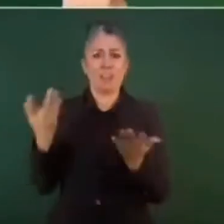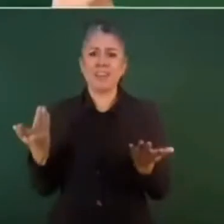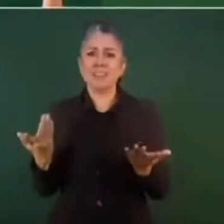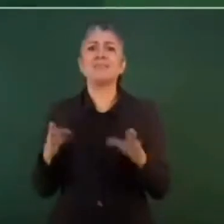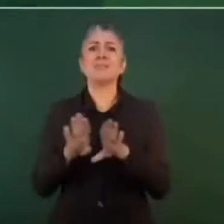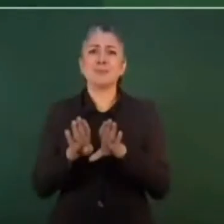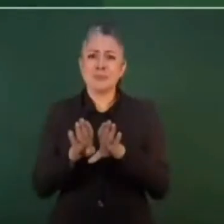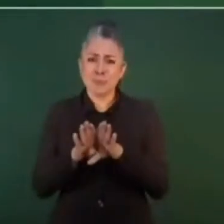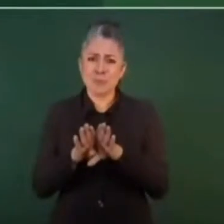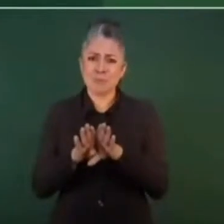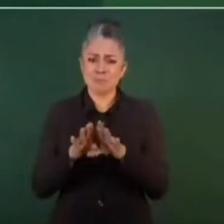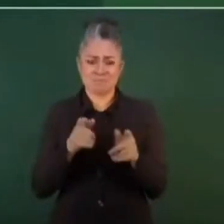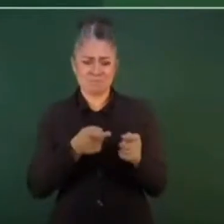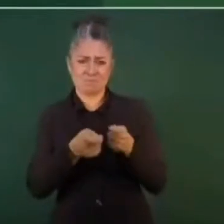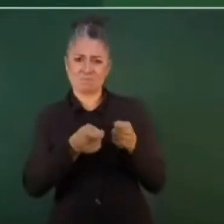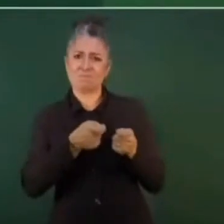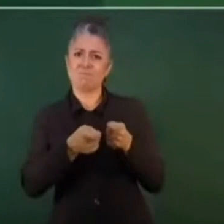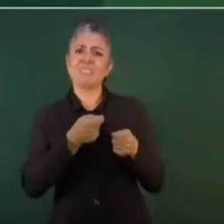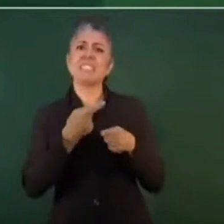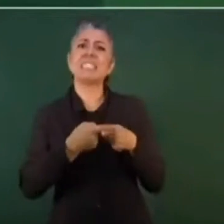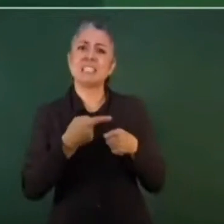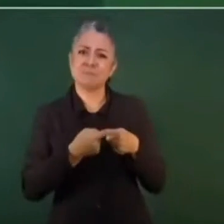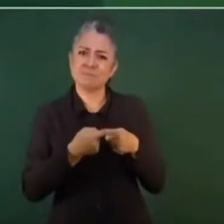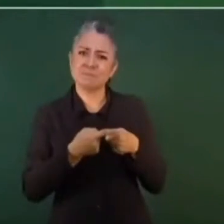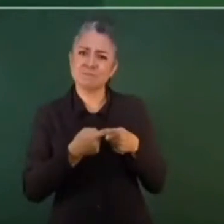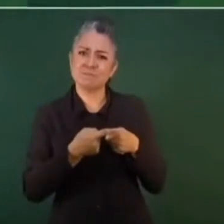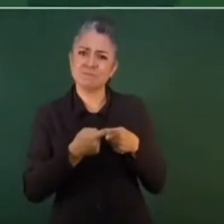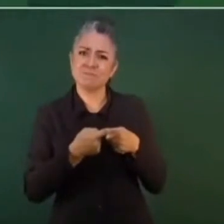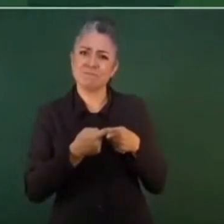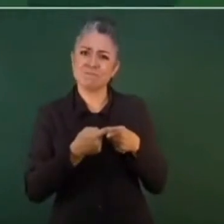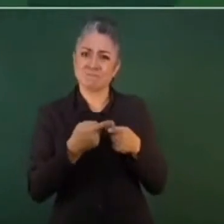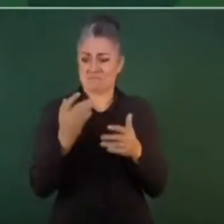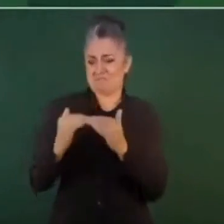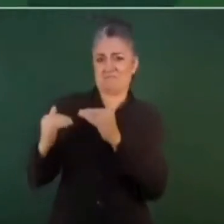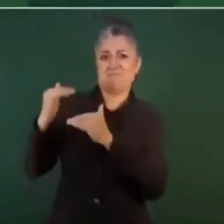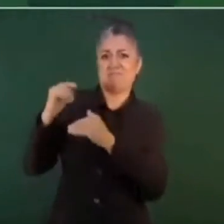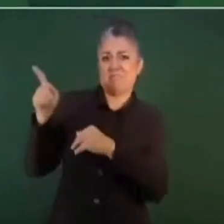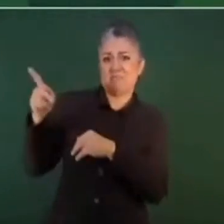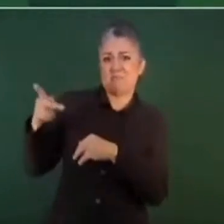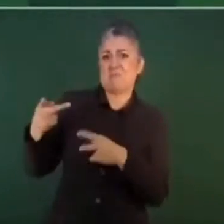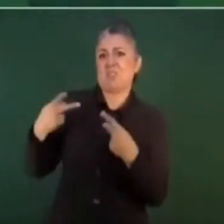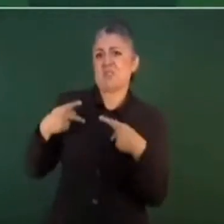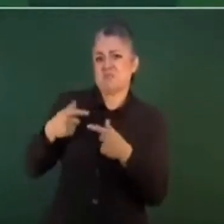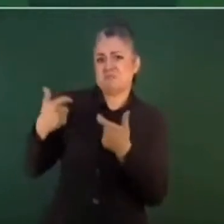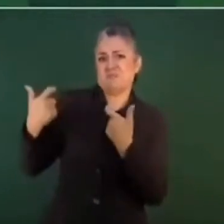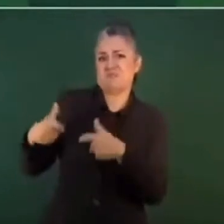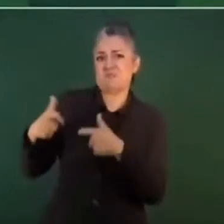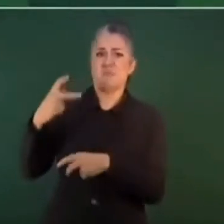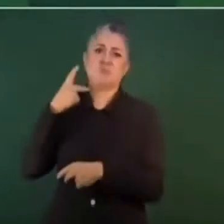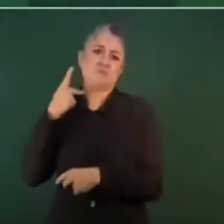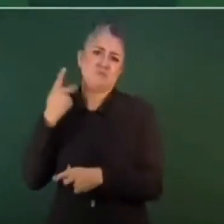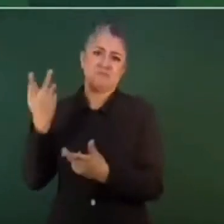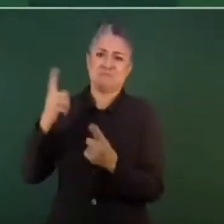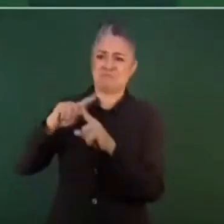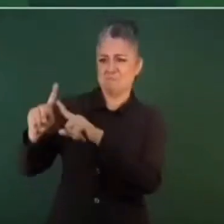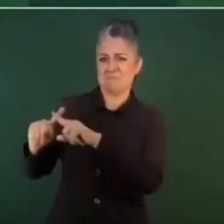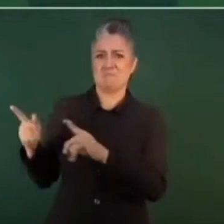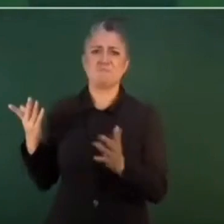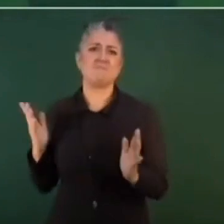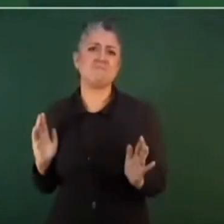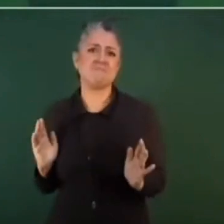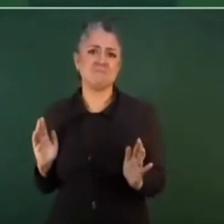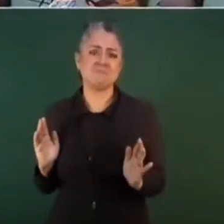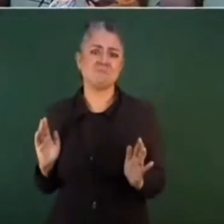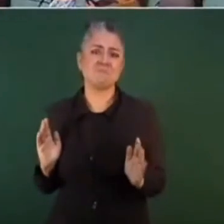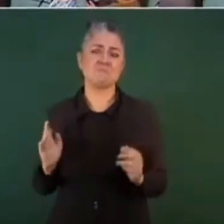por los potentados económicos, políticos y